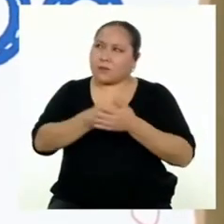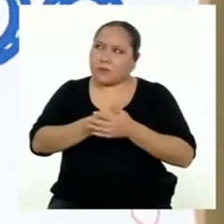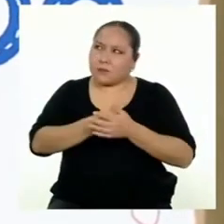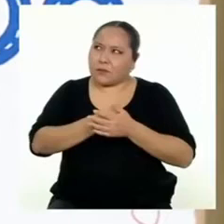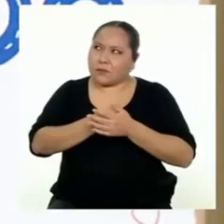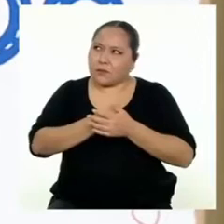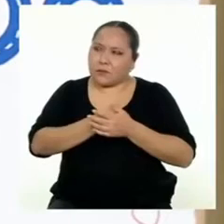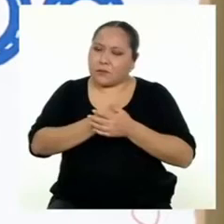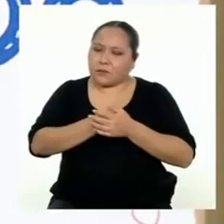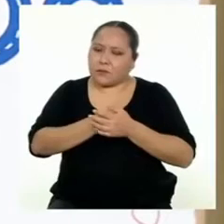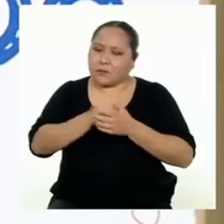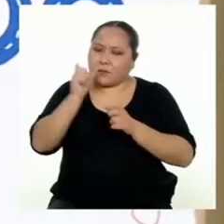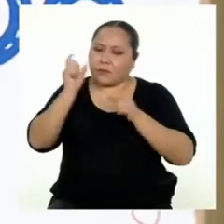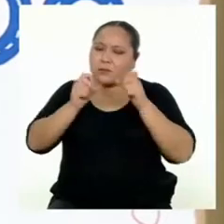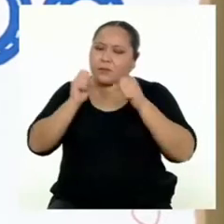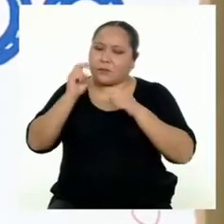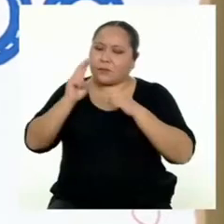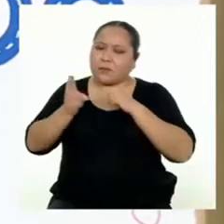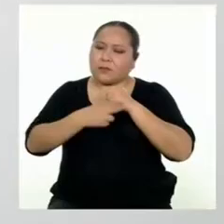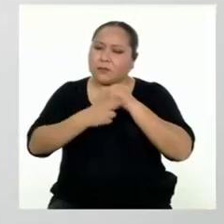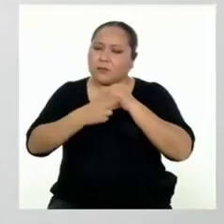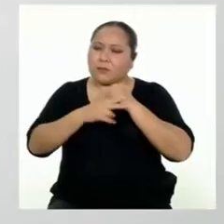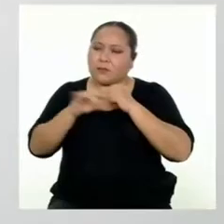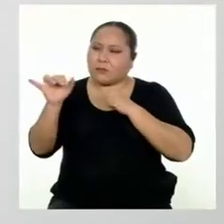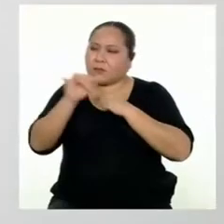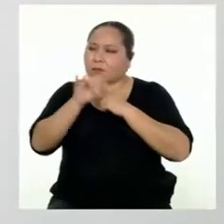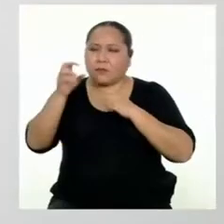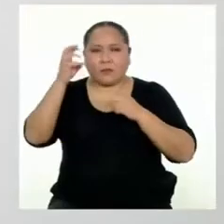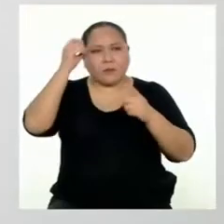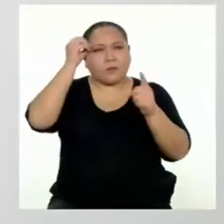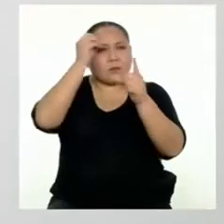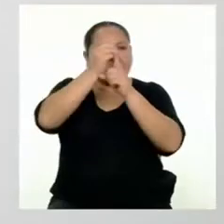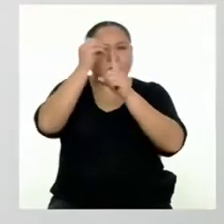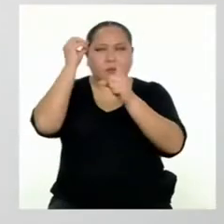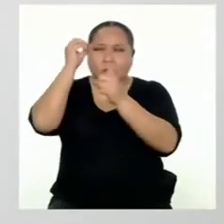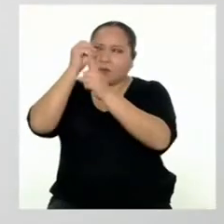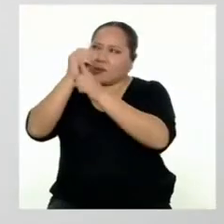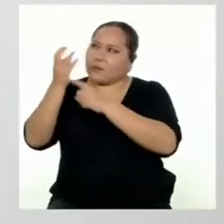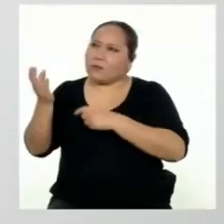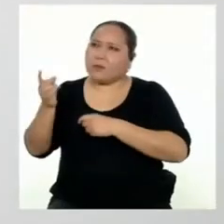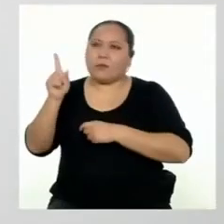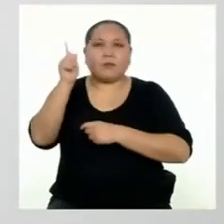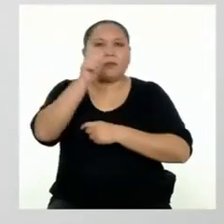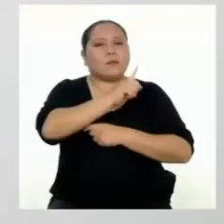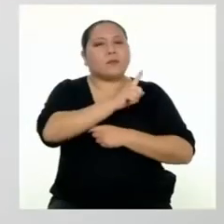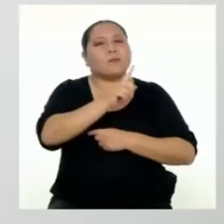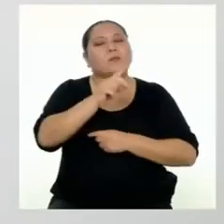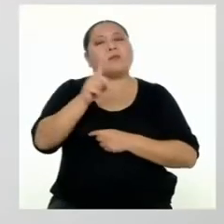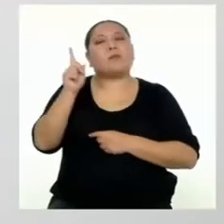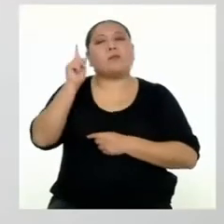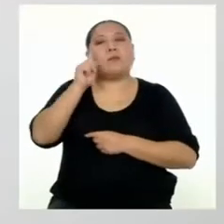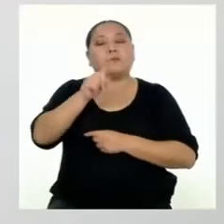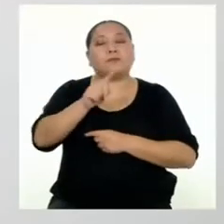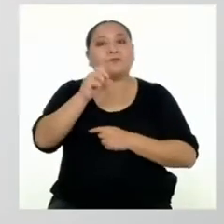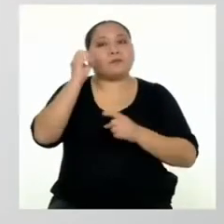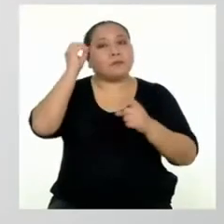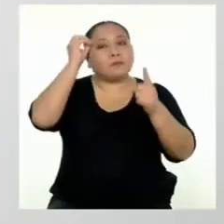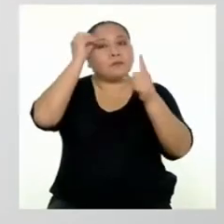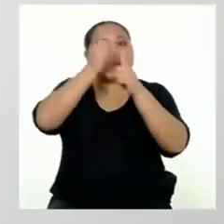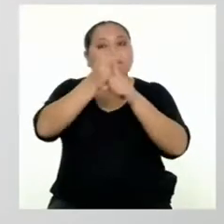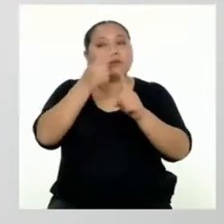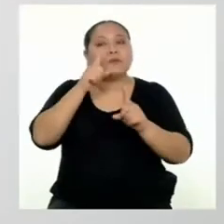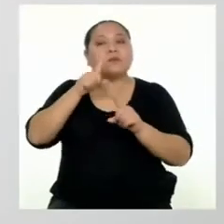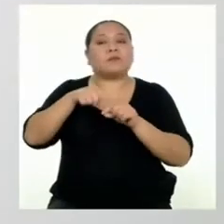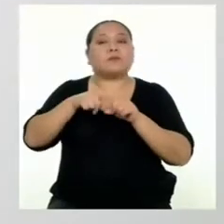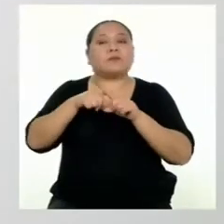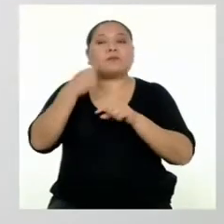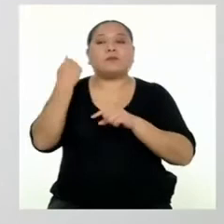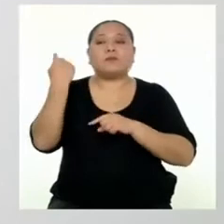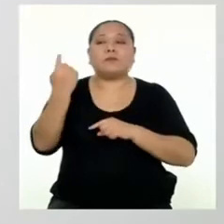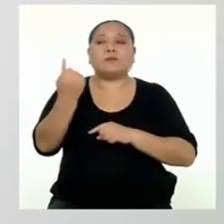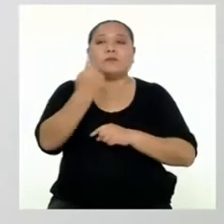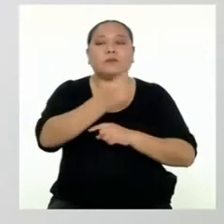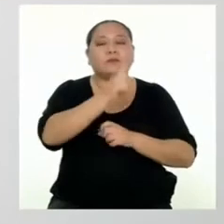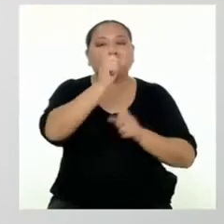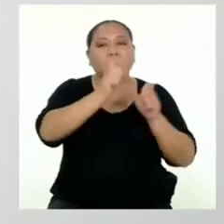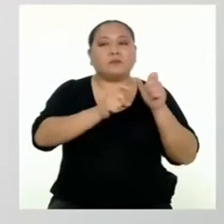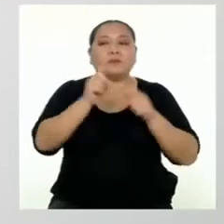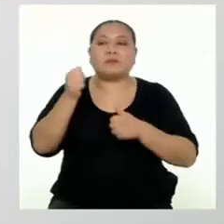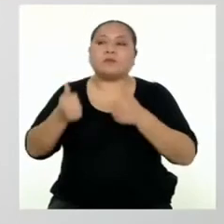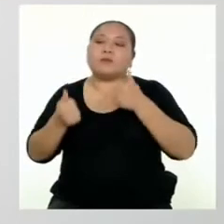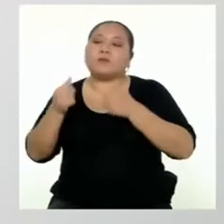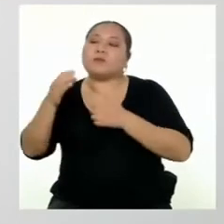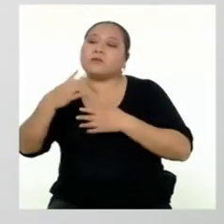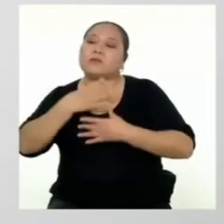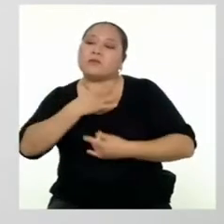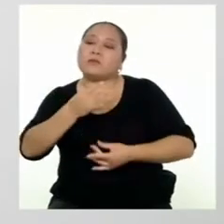ahorraremos teniendo en cuenta las mismas metas? No. Esas metas dependen de cada persona, de sus